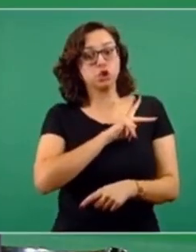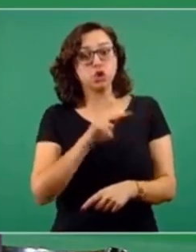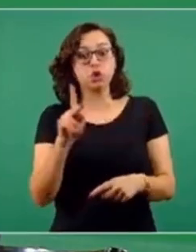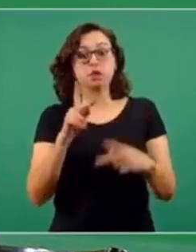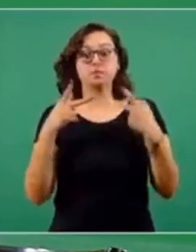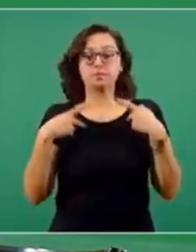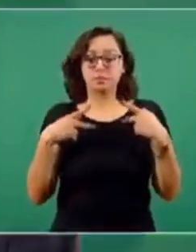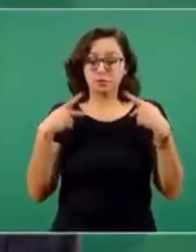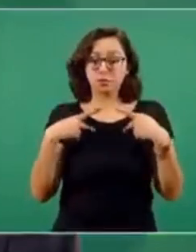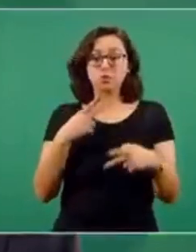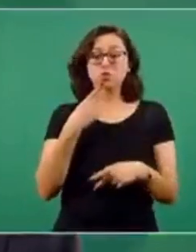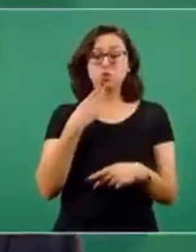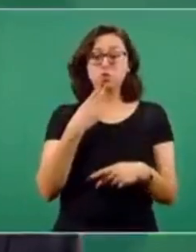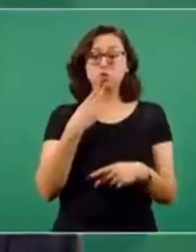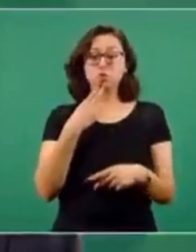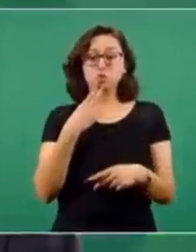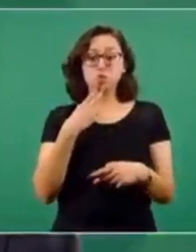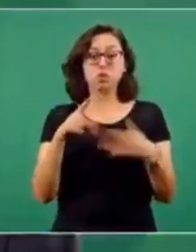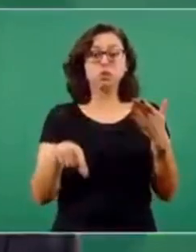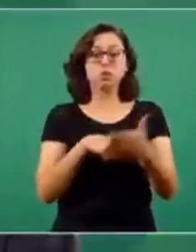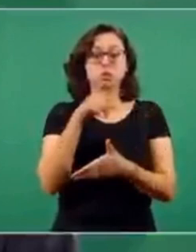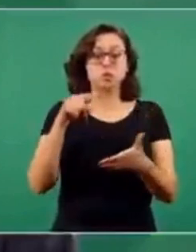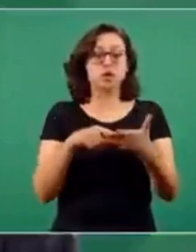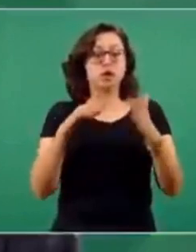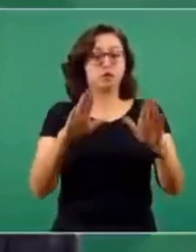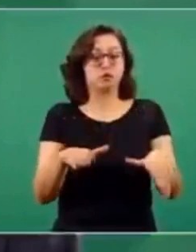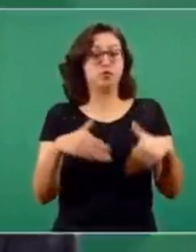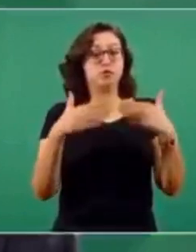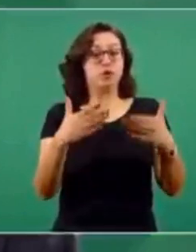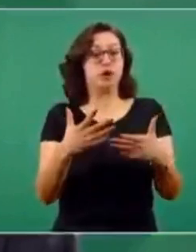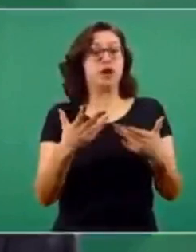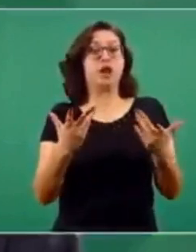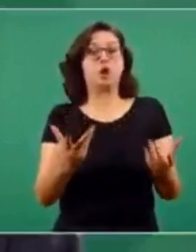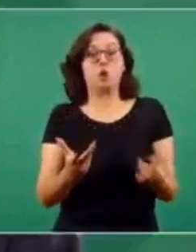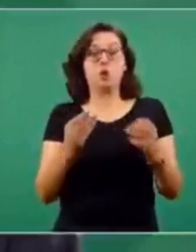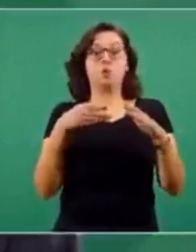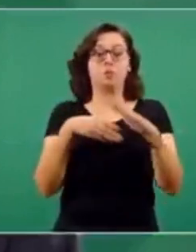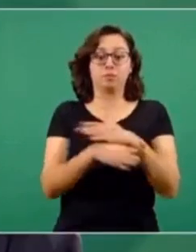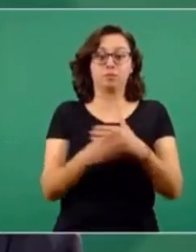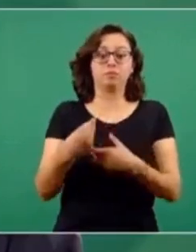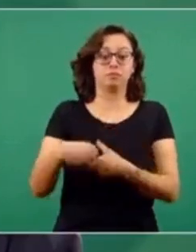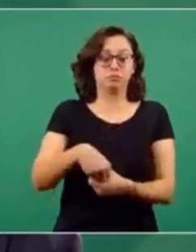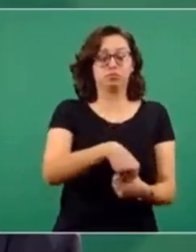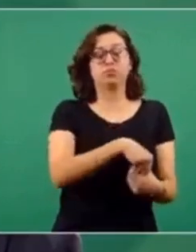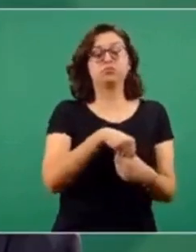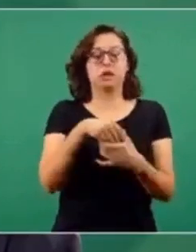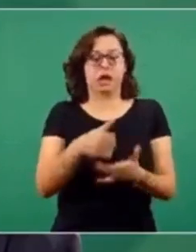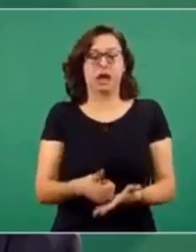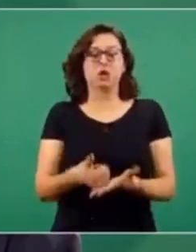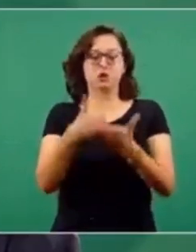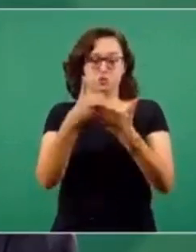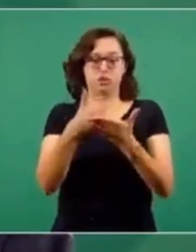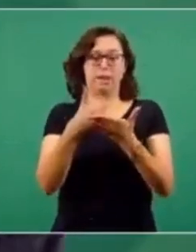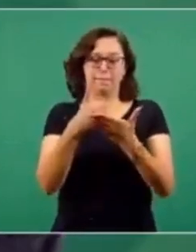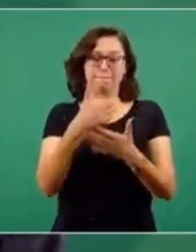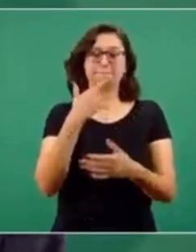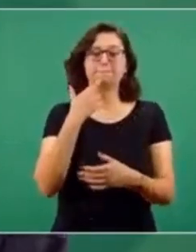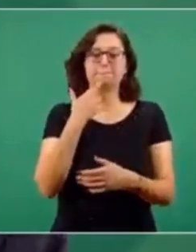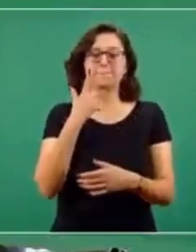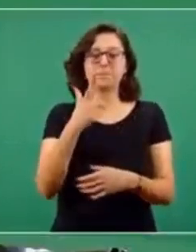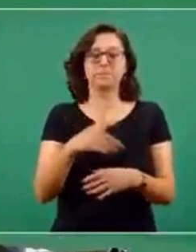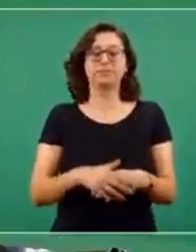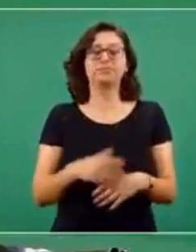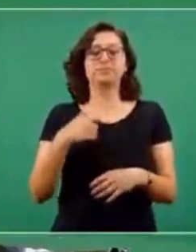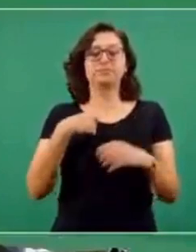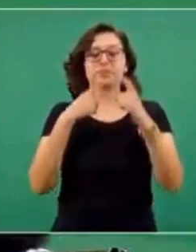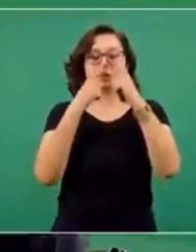todos, en los espacios públicos cerrados es donde logra su mayor efectividad. Yo me